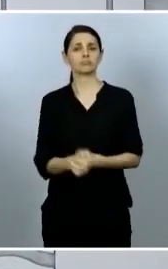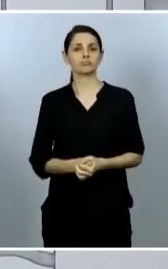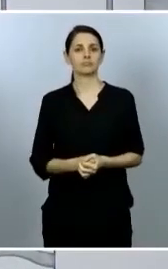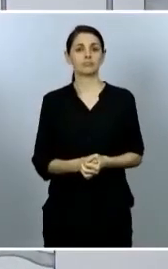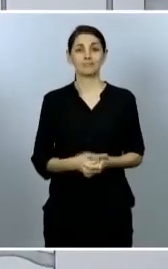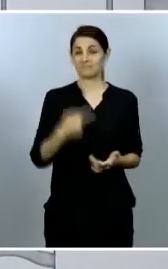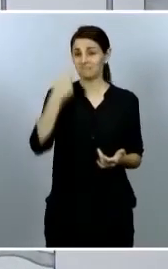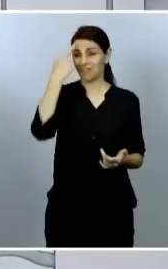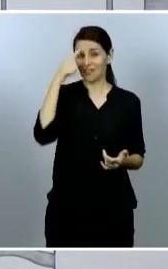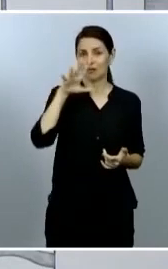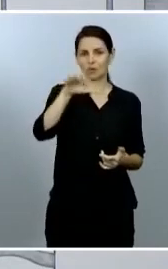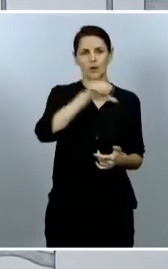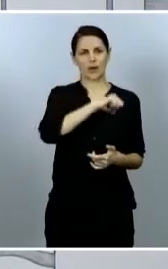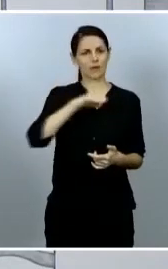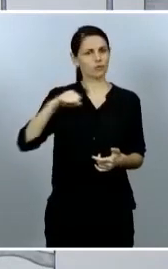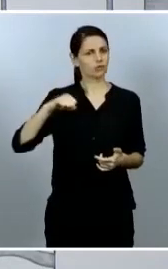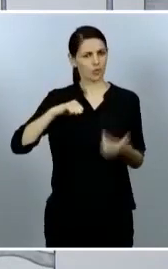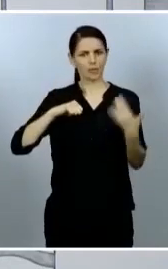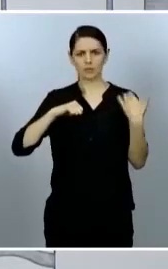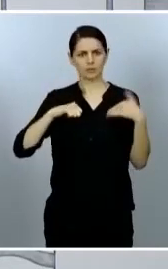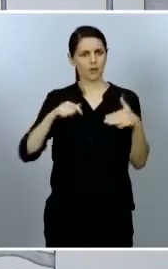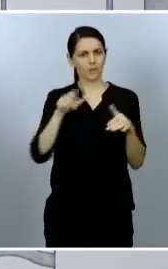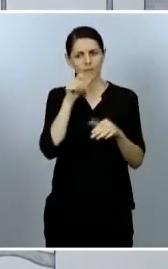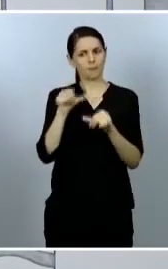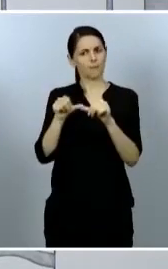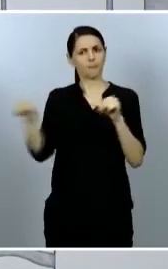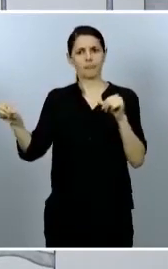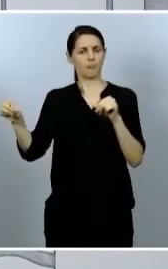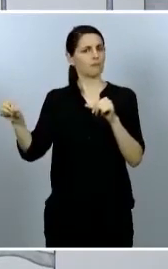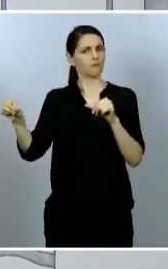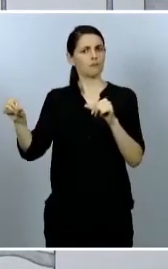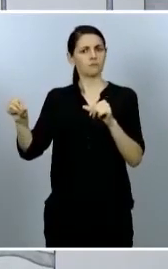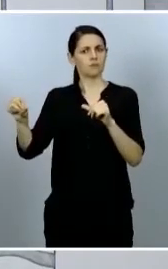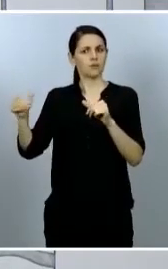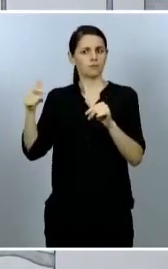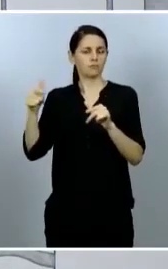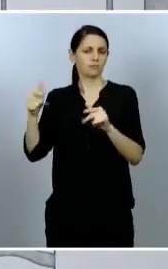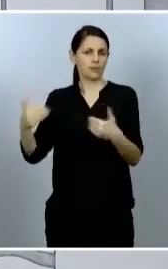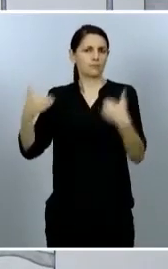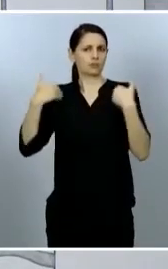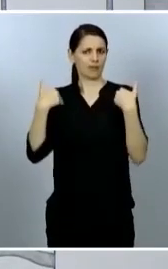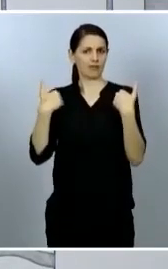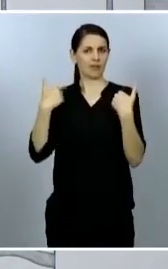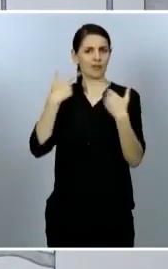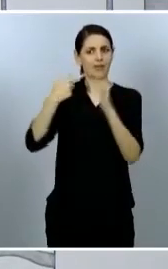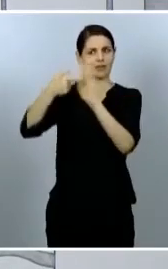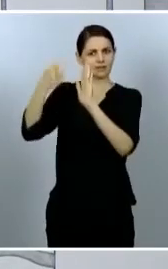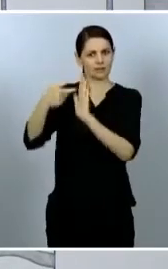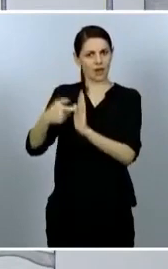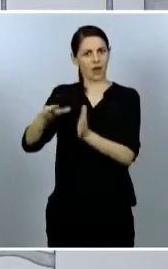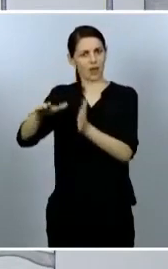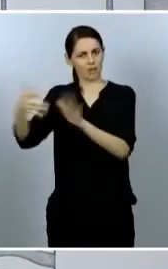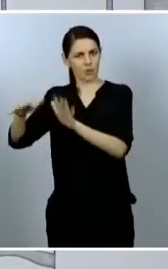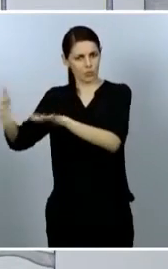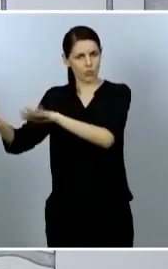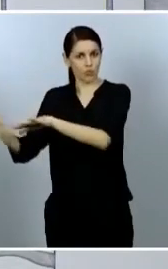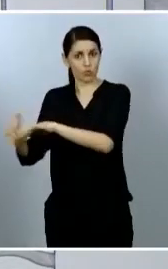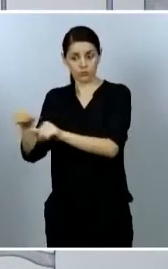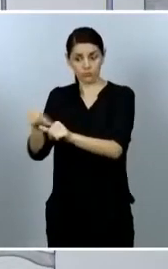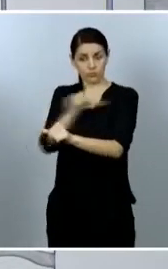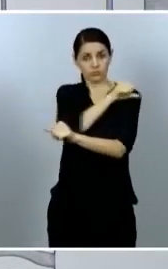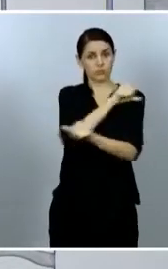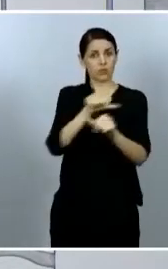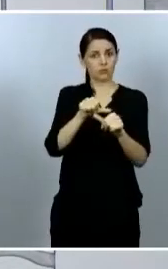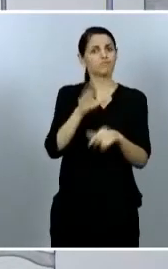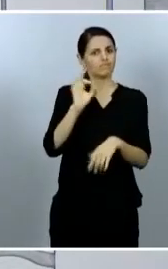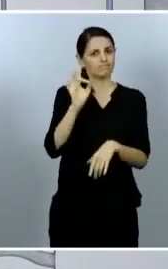desescalada una vez que hemos trabajado coordinadamente con ellas en el refuerzo de las capacidades de detección